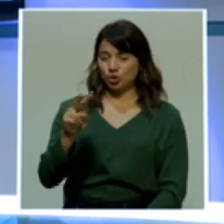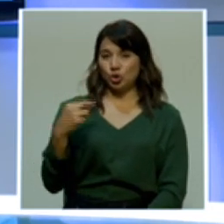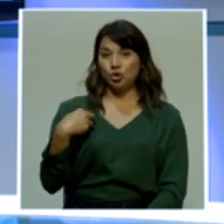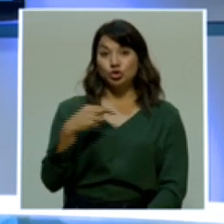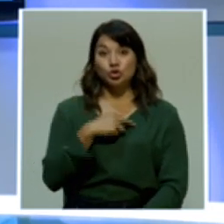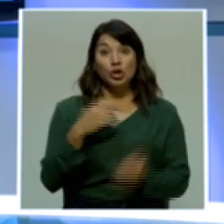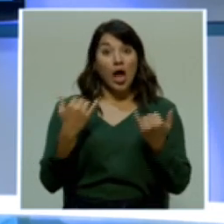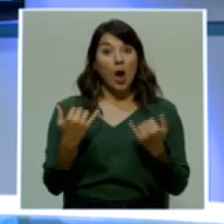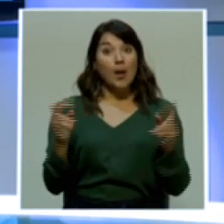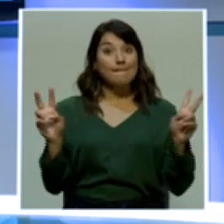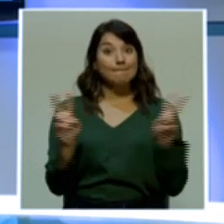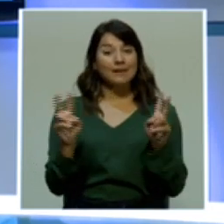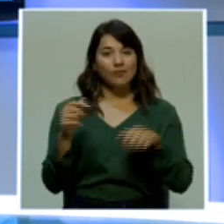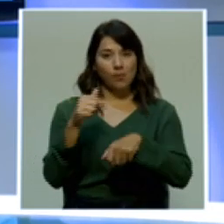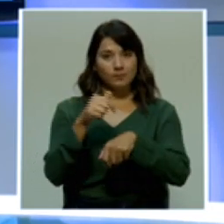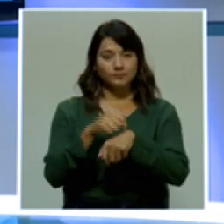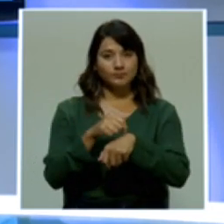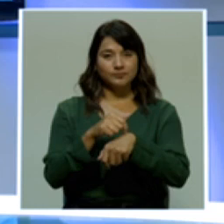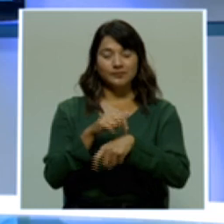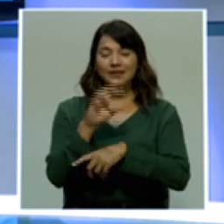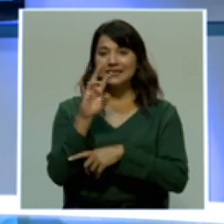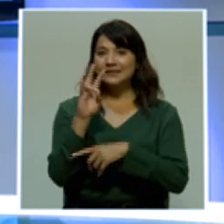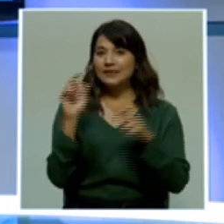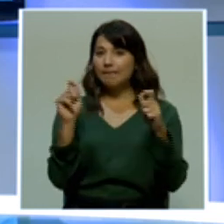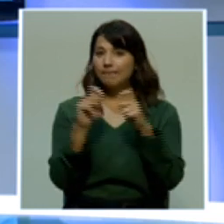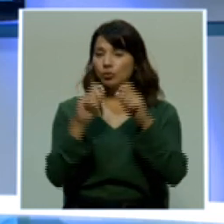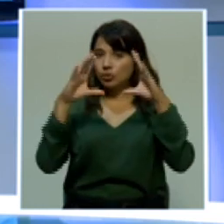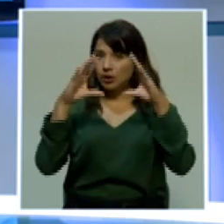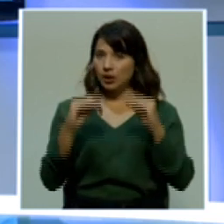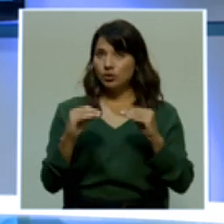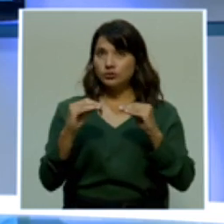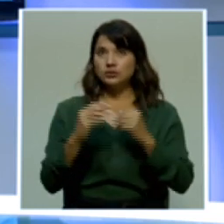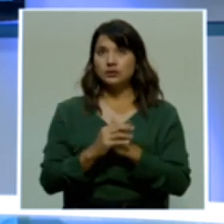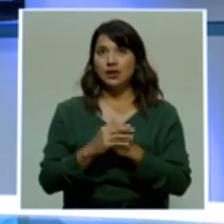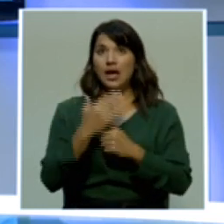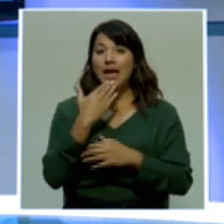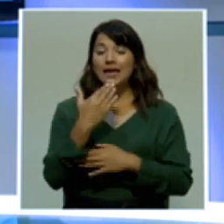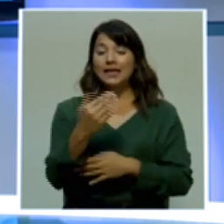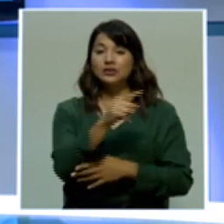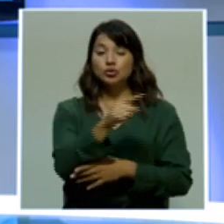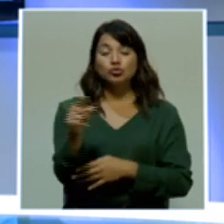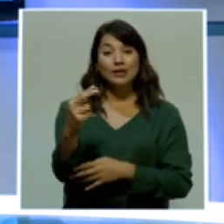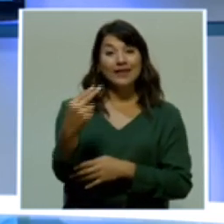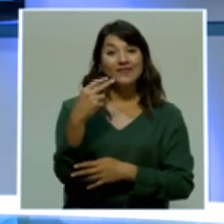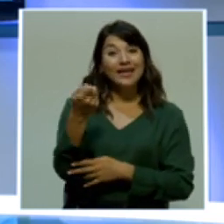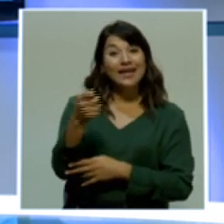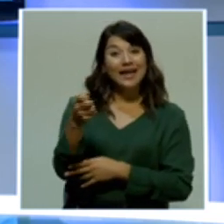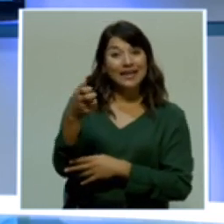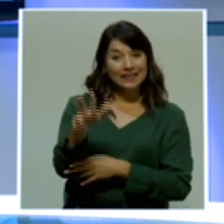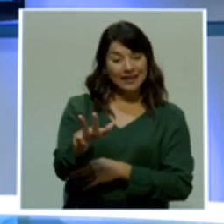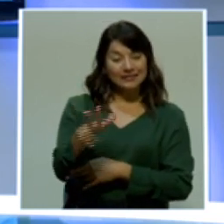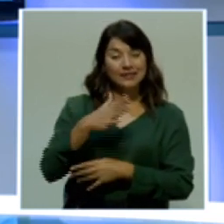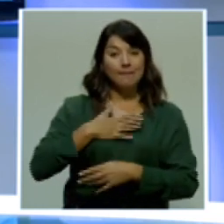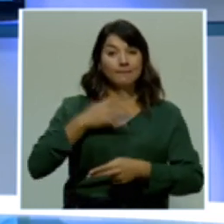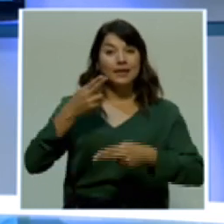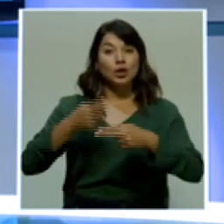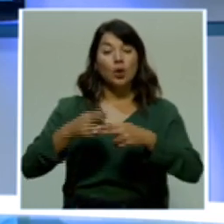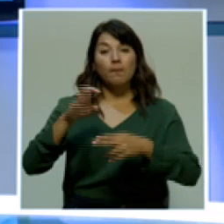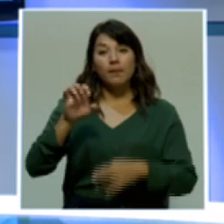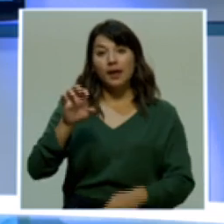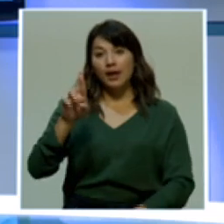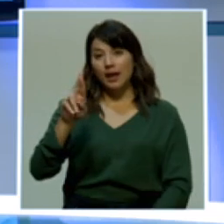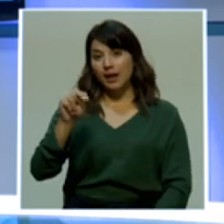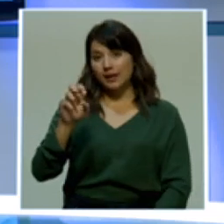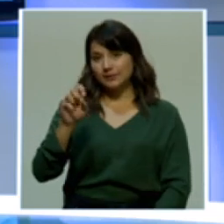en vivo a las 5 en punto de la tarde. Gracias por informarse con Canal 13. Soy Ernesto